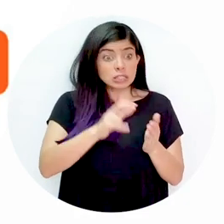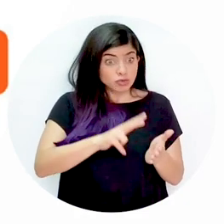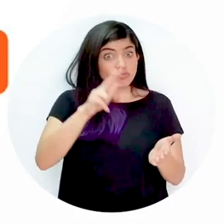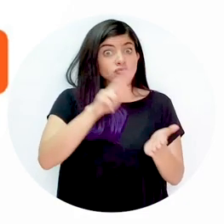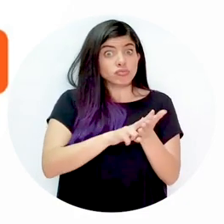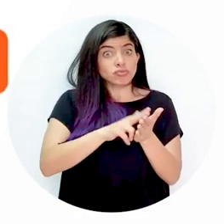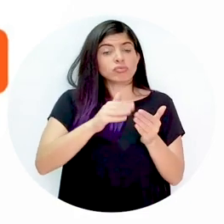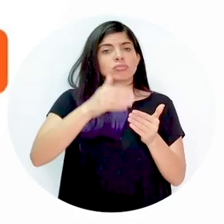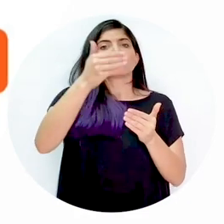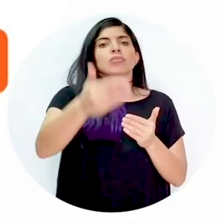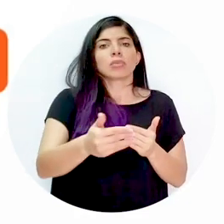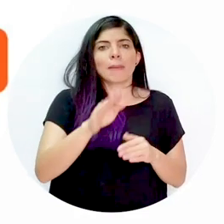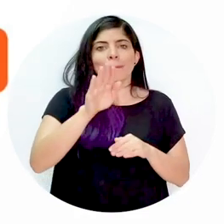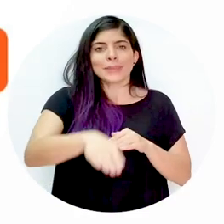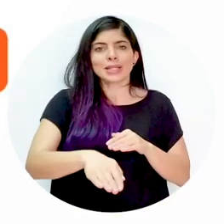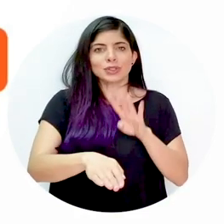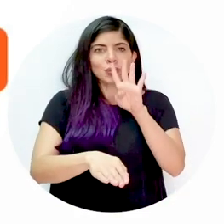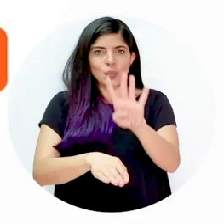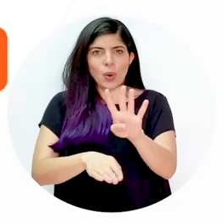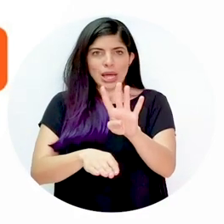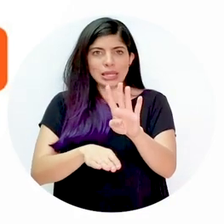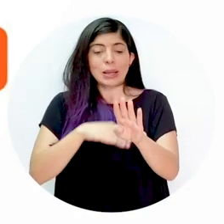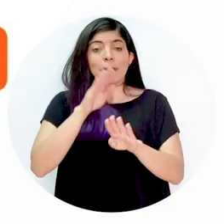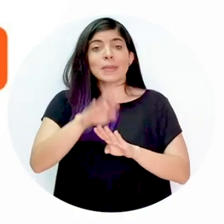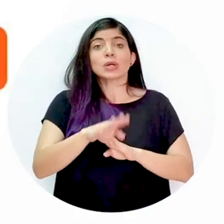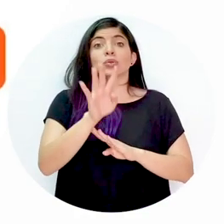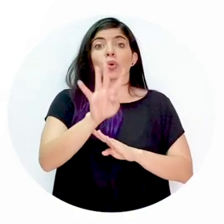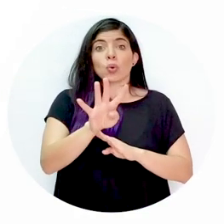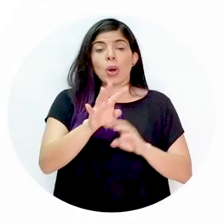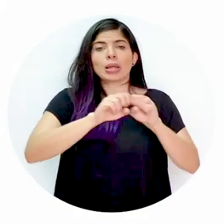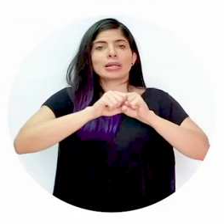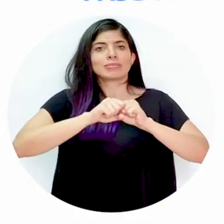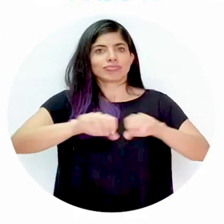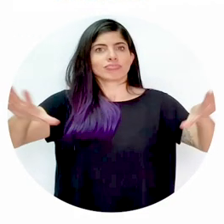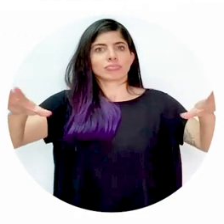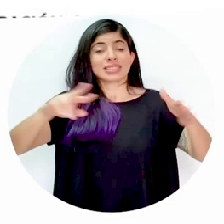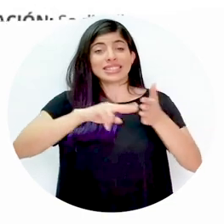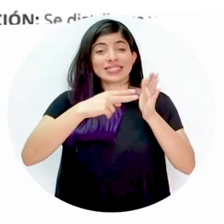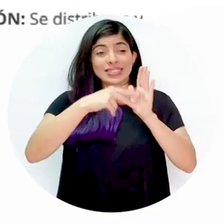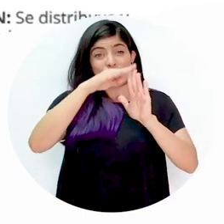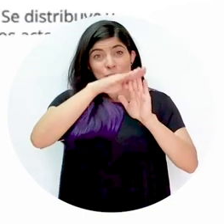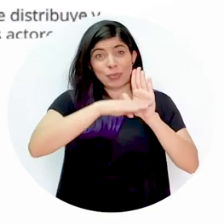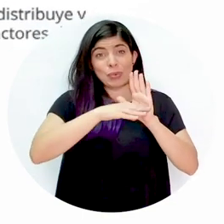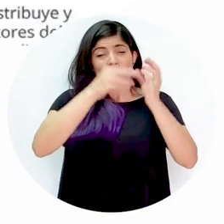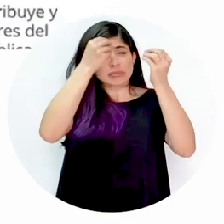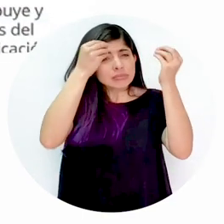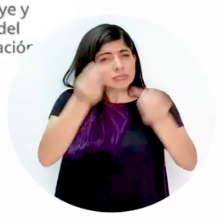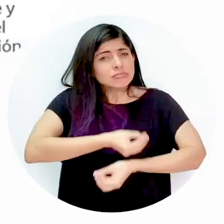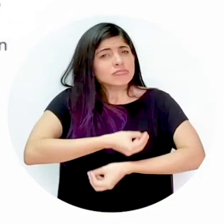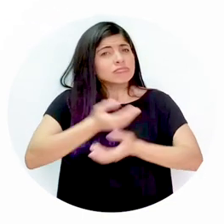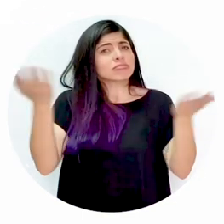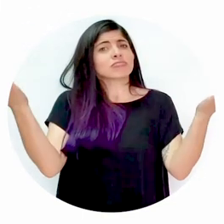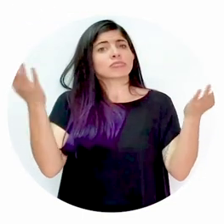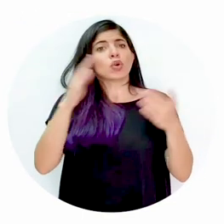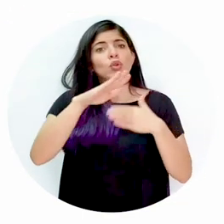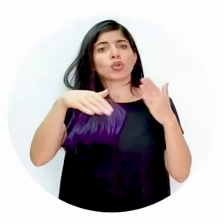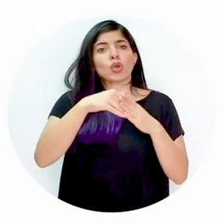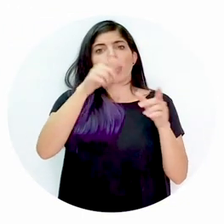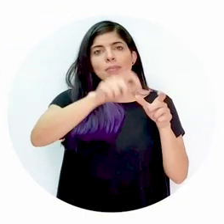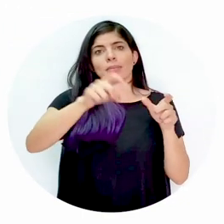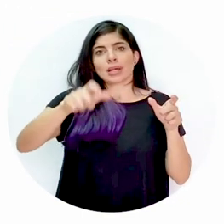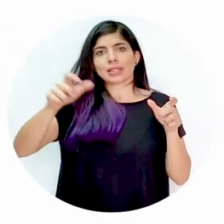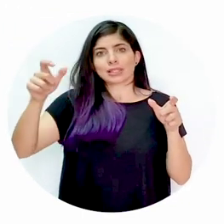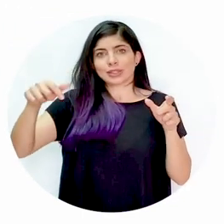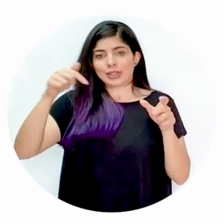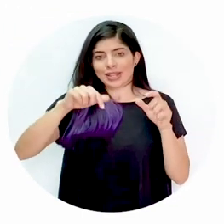se cumpla, se avanza al paso 4. El paso 4 es la liberación, donde se distribuye y comunica el protocolo a